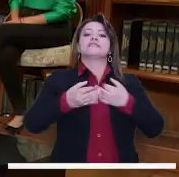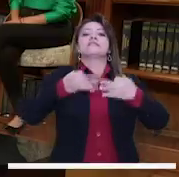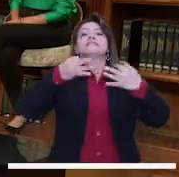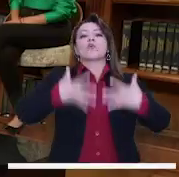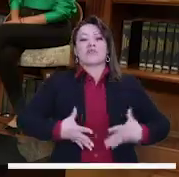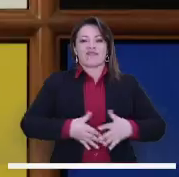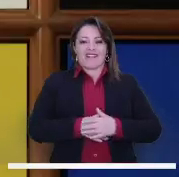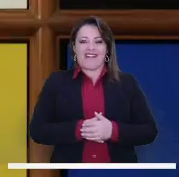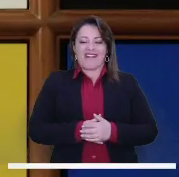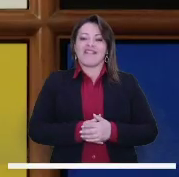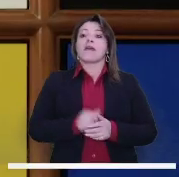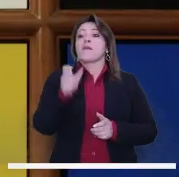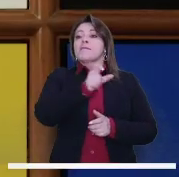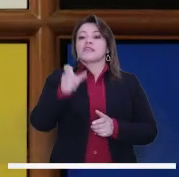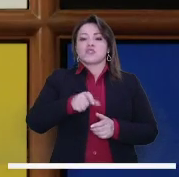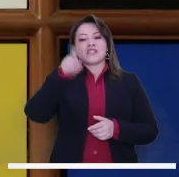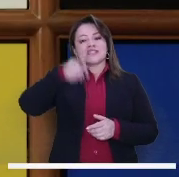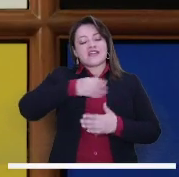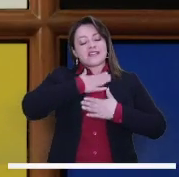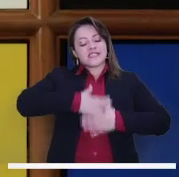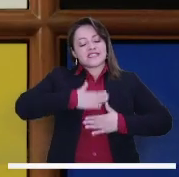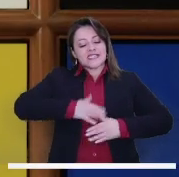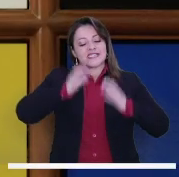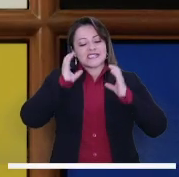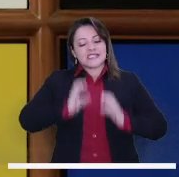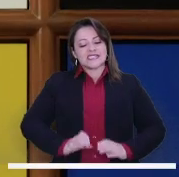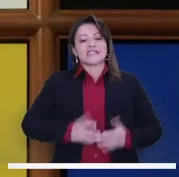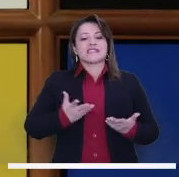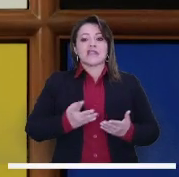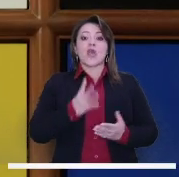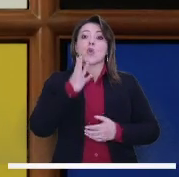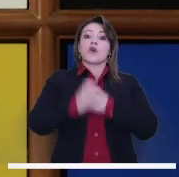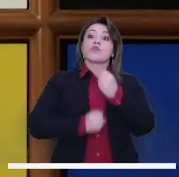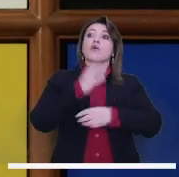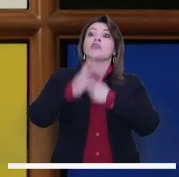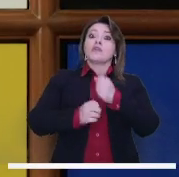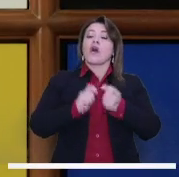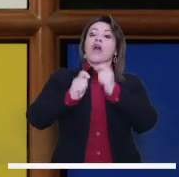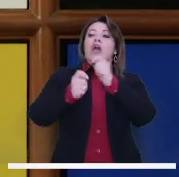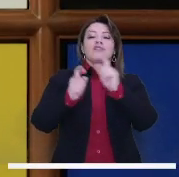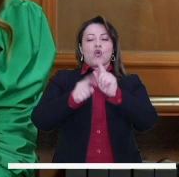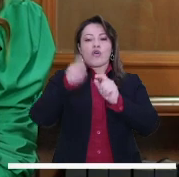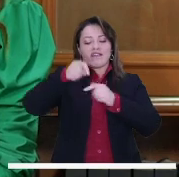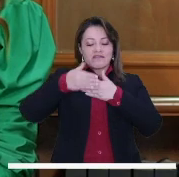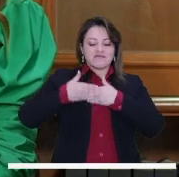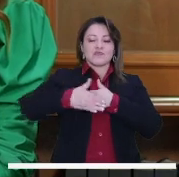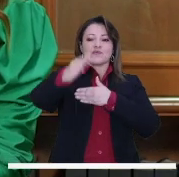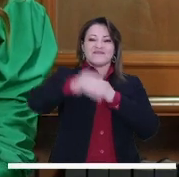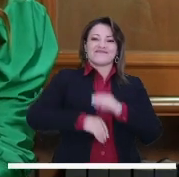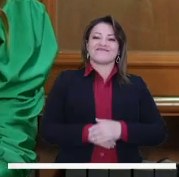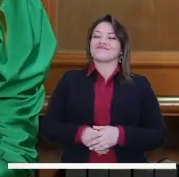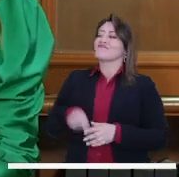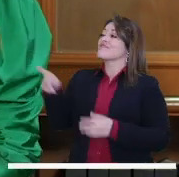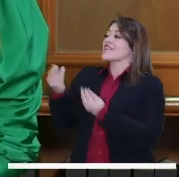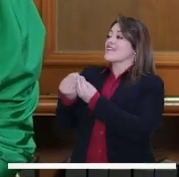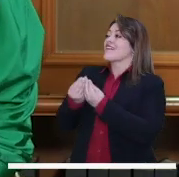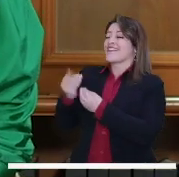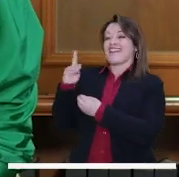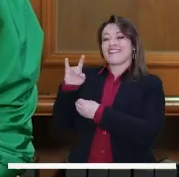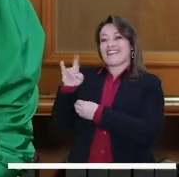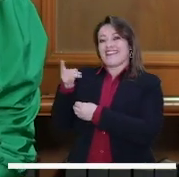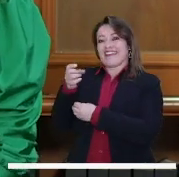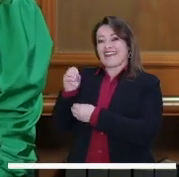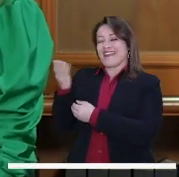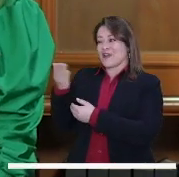las grandes preocupaciones de los ciudadanos hoy en Bogotá y no puede ser el tema recorrente cada cuatro años que llega la campaña. Consejal Diego muchísimas gracias